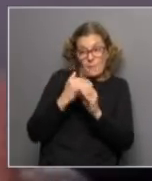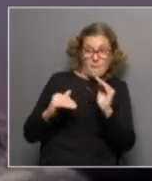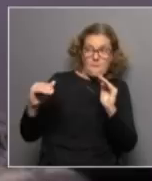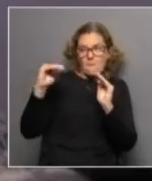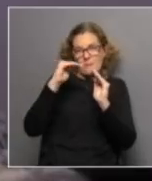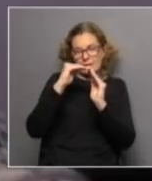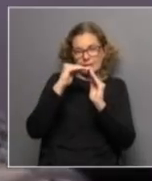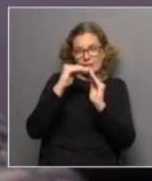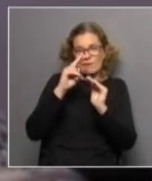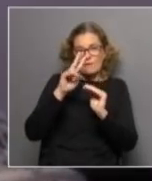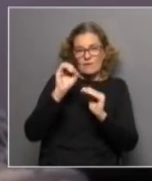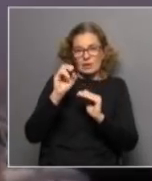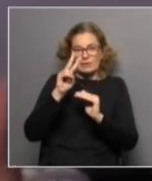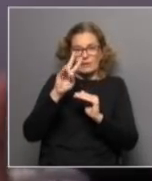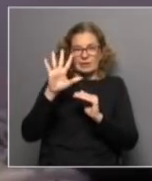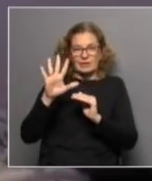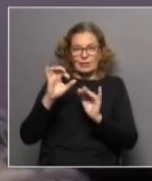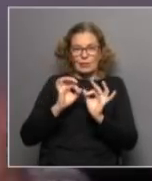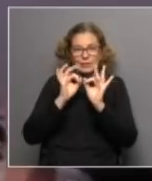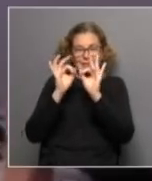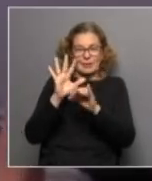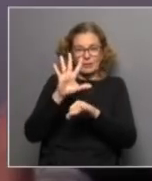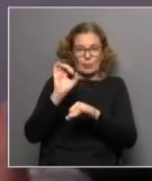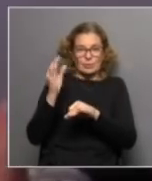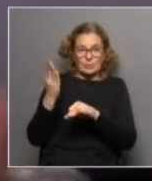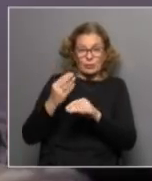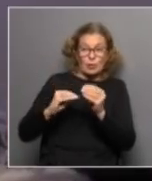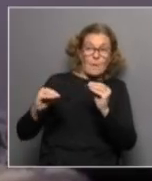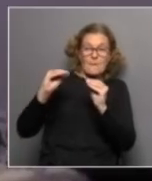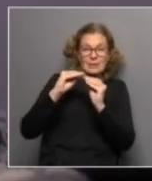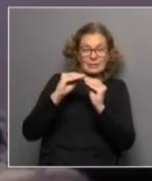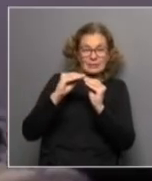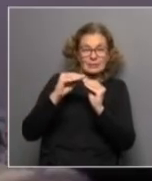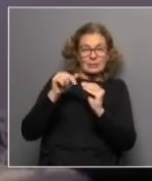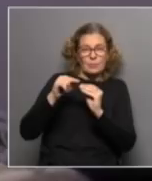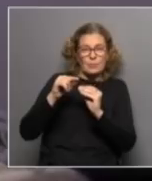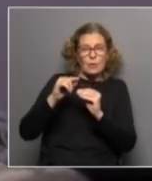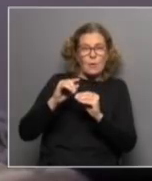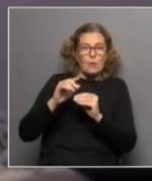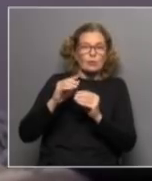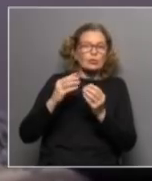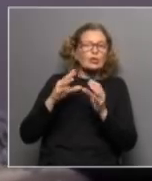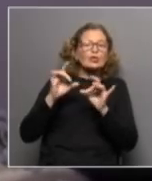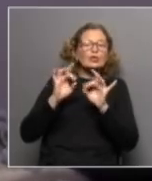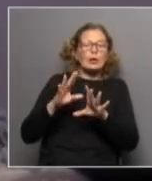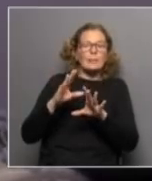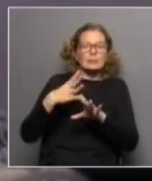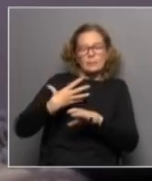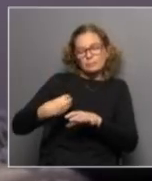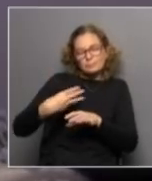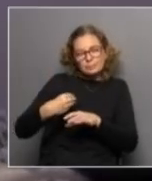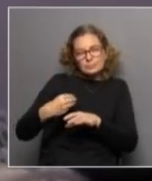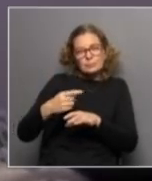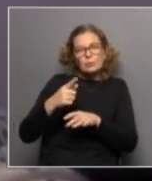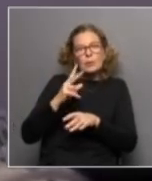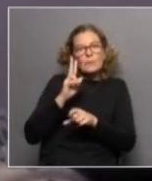establecida para el 2025 que es alcanzar más del 50% de una lactancia materna exclusiva cuando uno empieza a